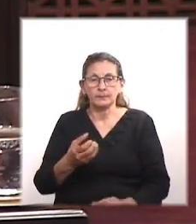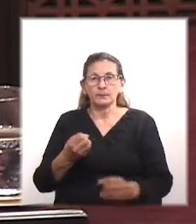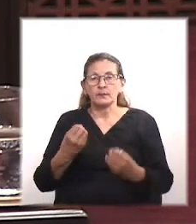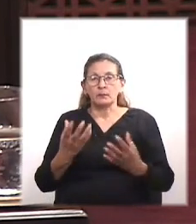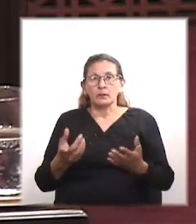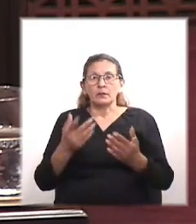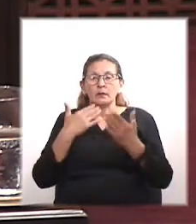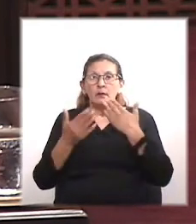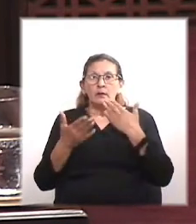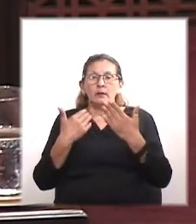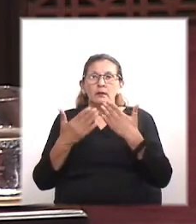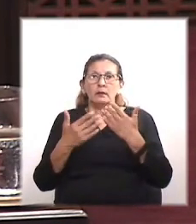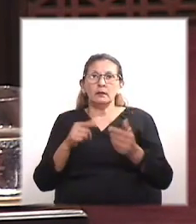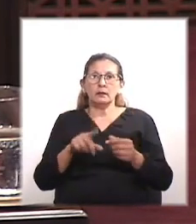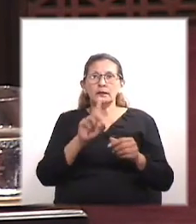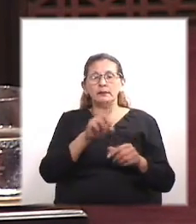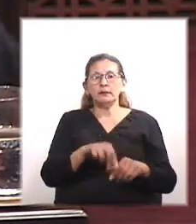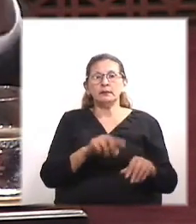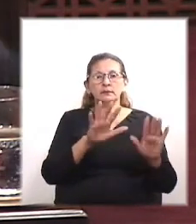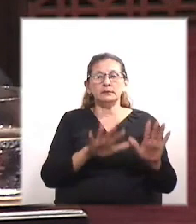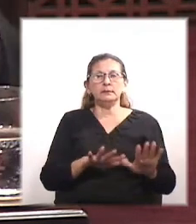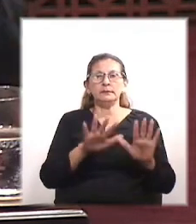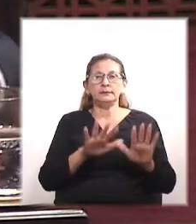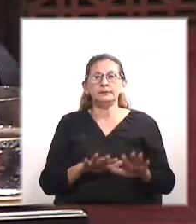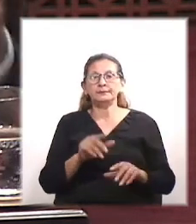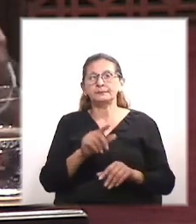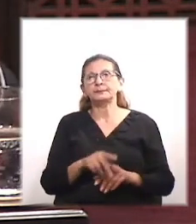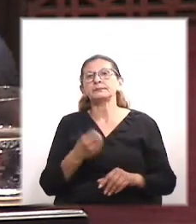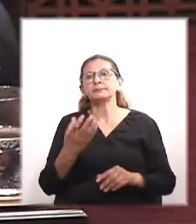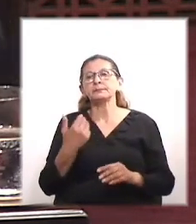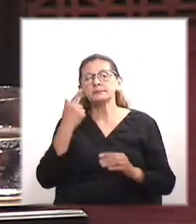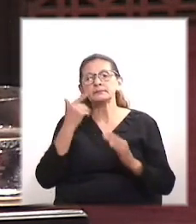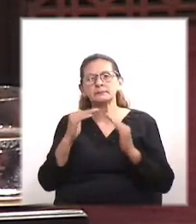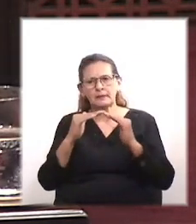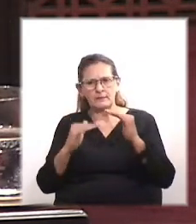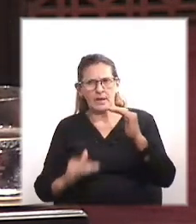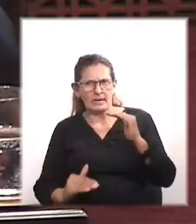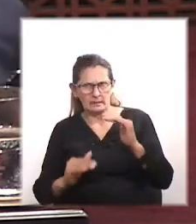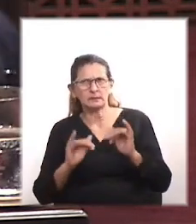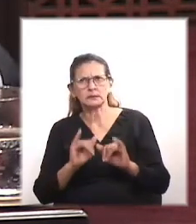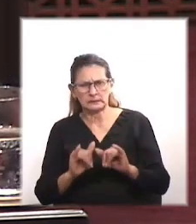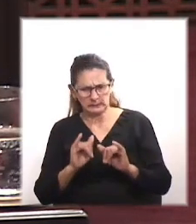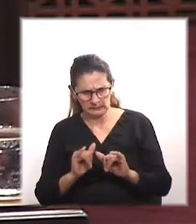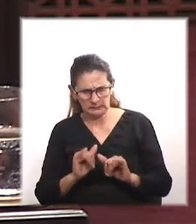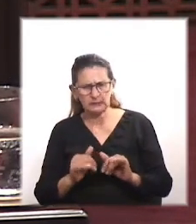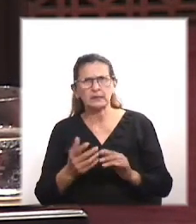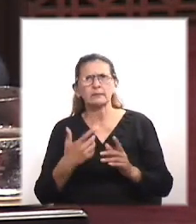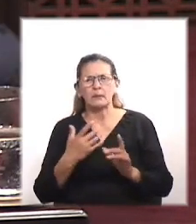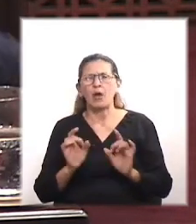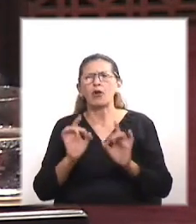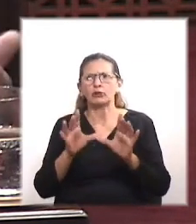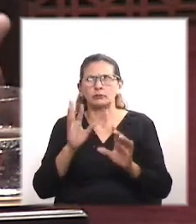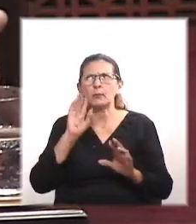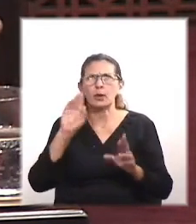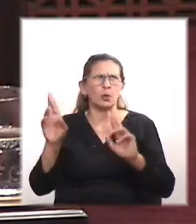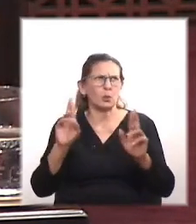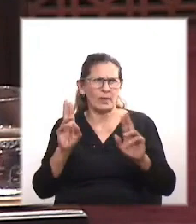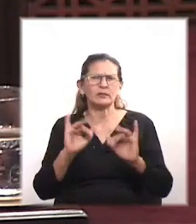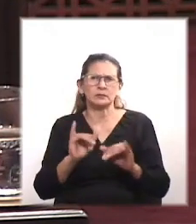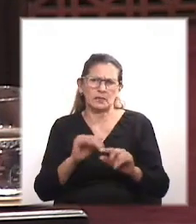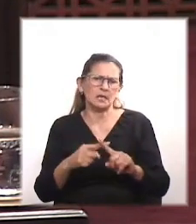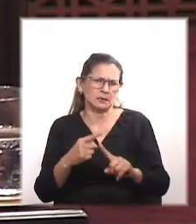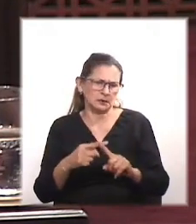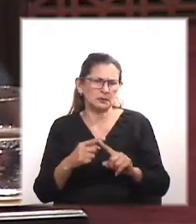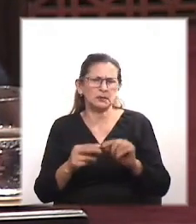Porque hablamos de limitar en 110. Y celebro que bajemos los niveles y que hay una contaminación sonora, porque es real que